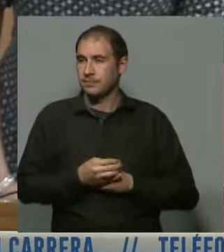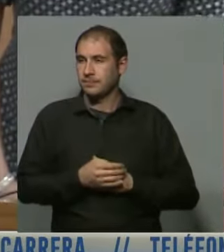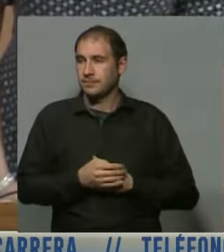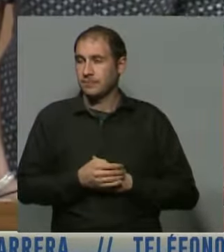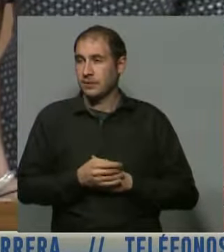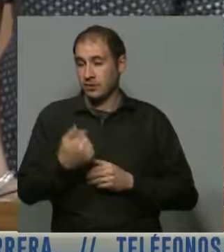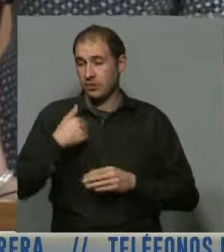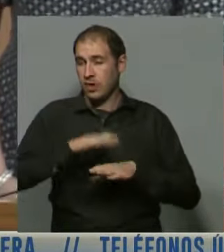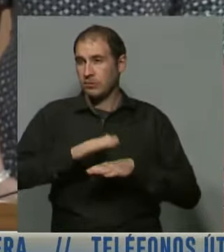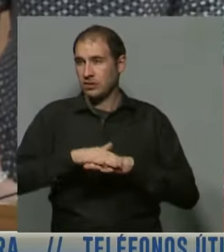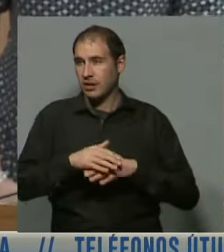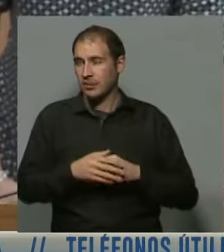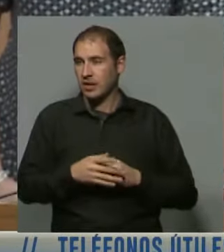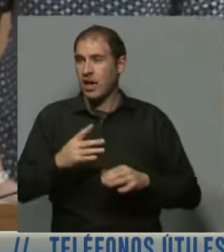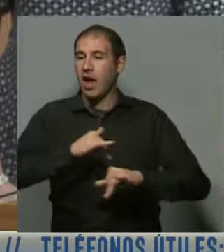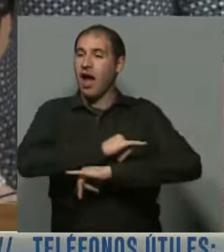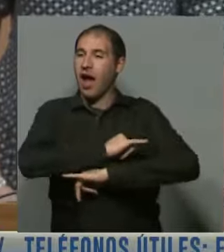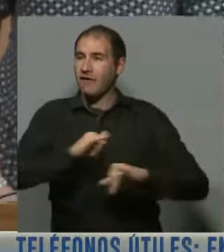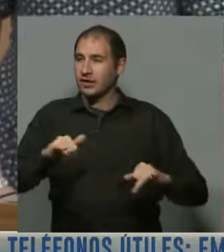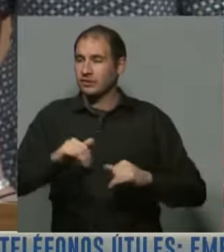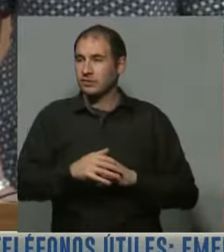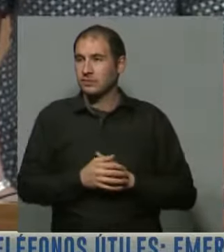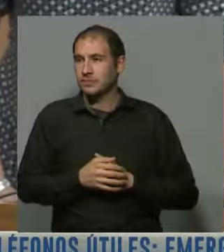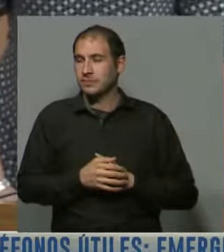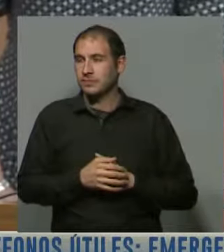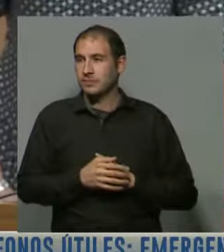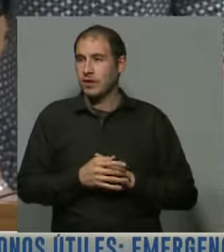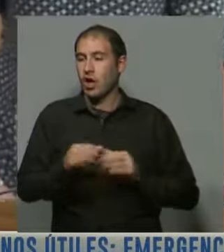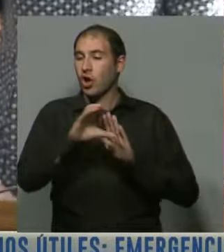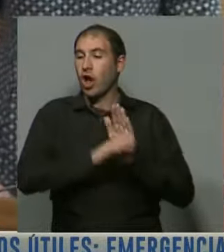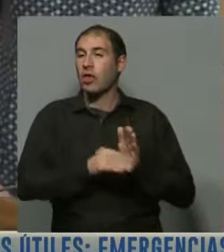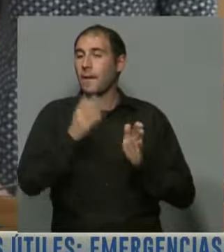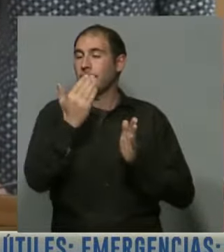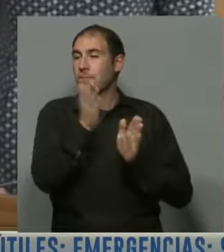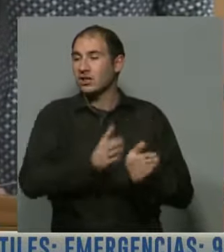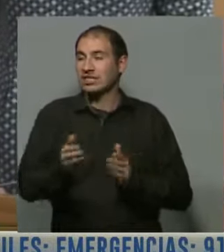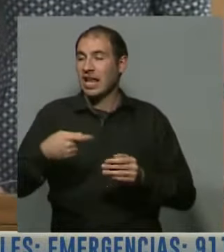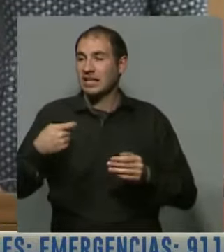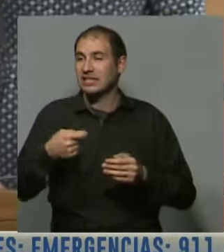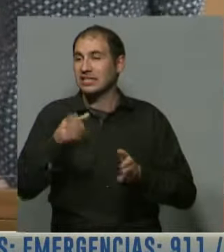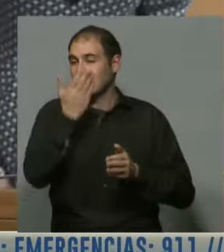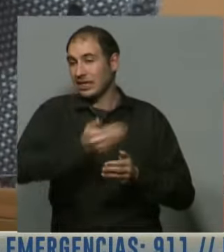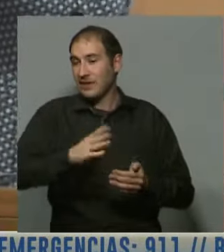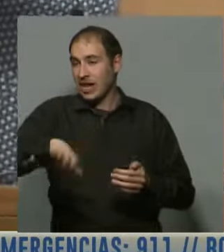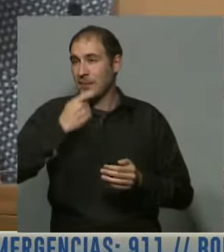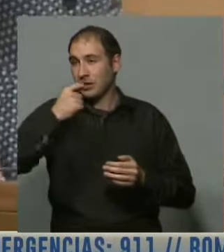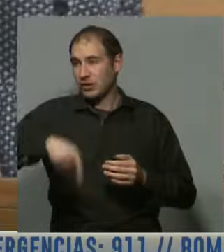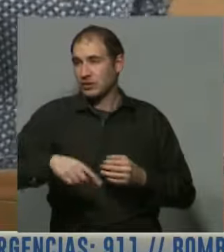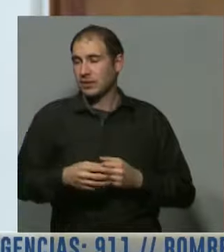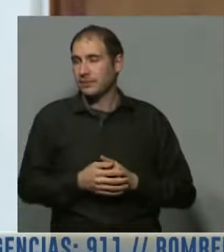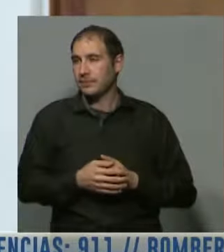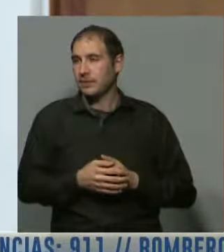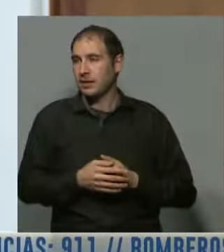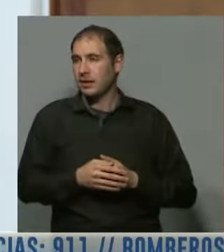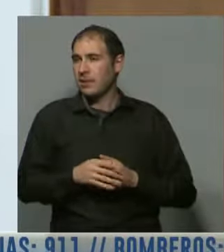en mi caso me tocó informar del nuevo Código Procesal Civil de la provincia, que